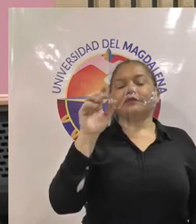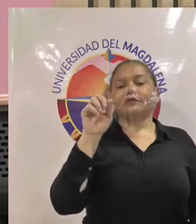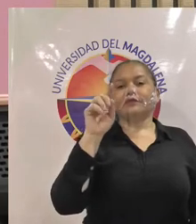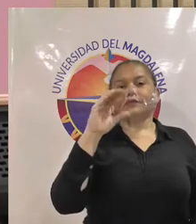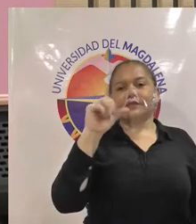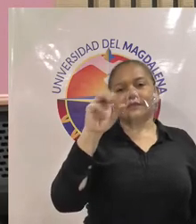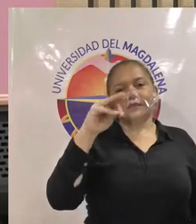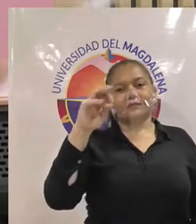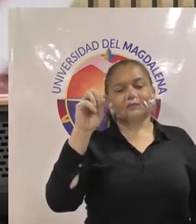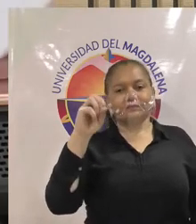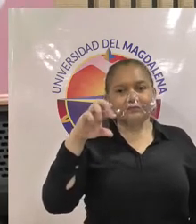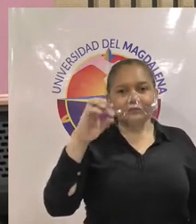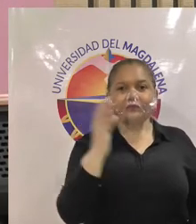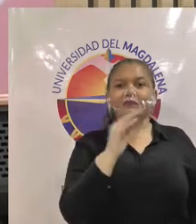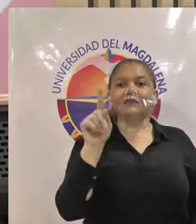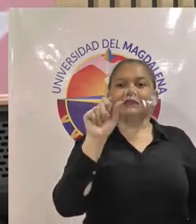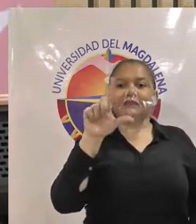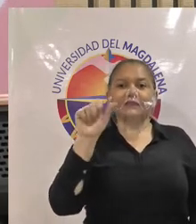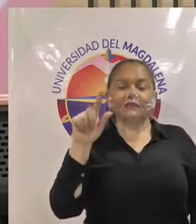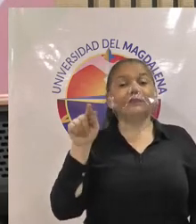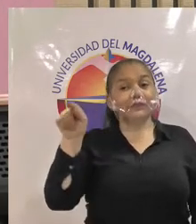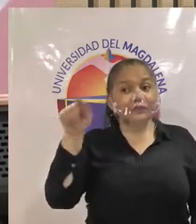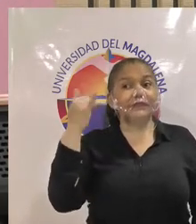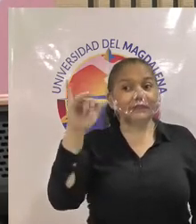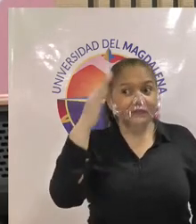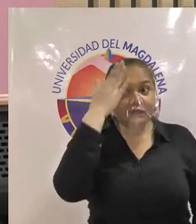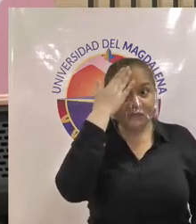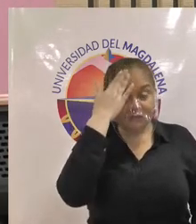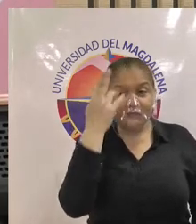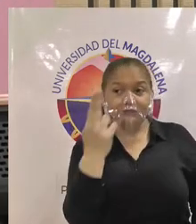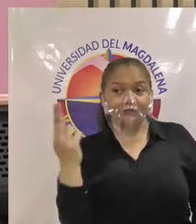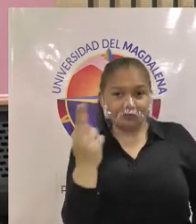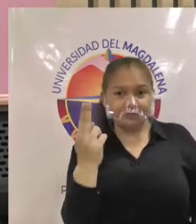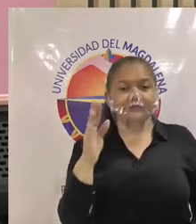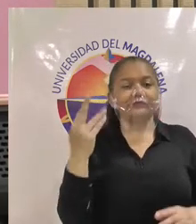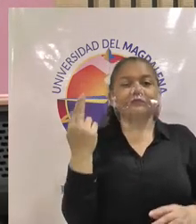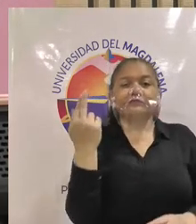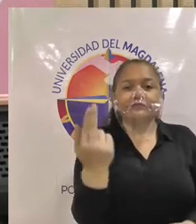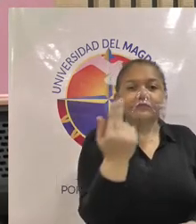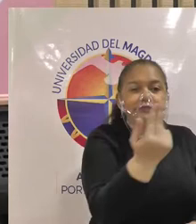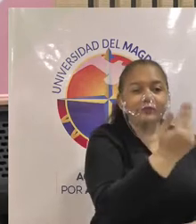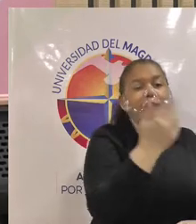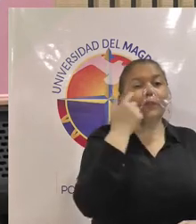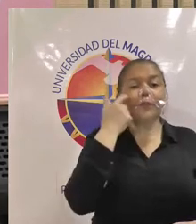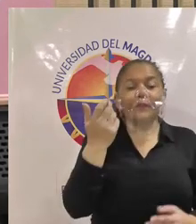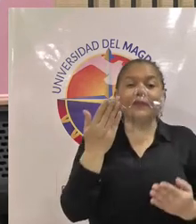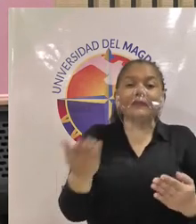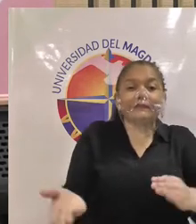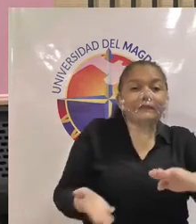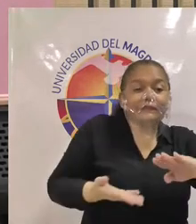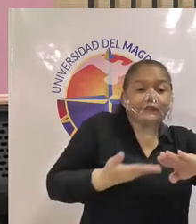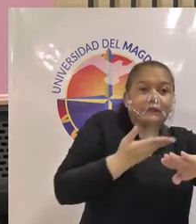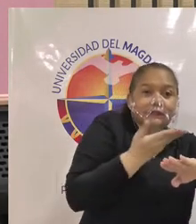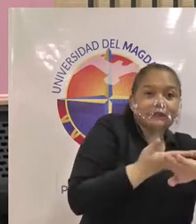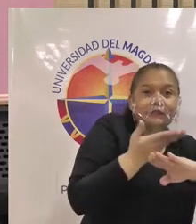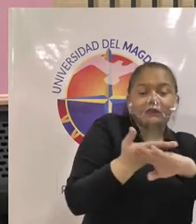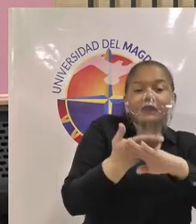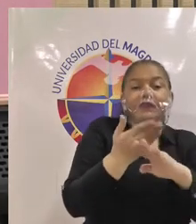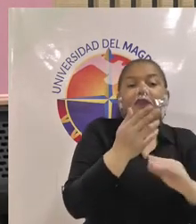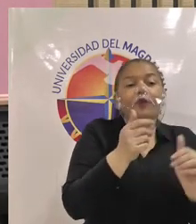embargo se las voy a a recordar la presentación de las propuestas de cada uno de ustedes